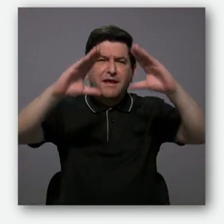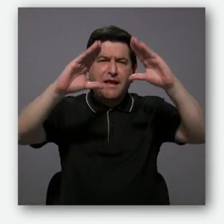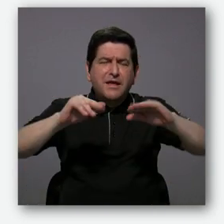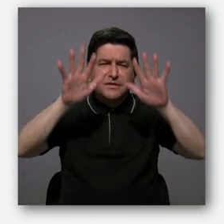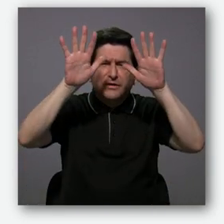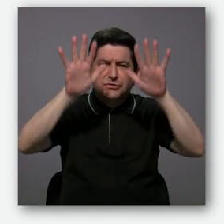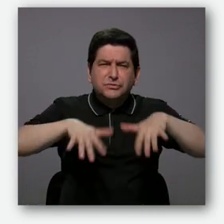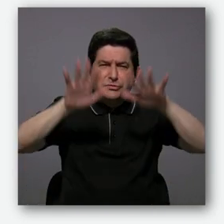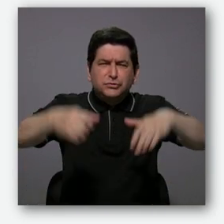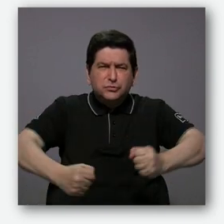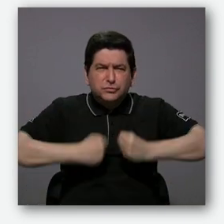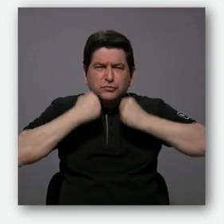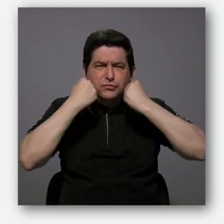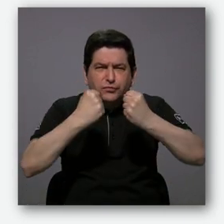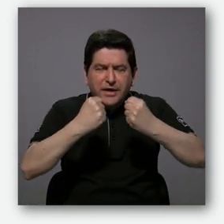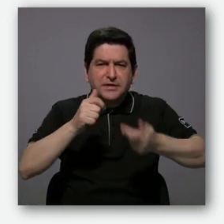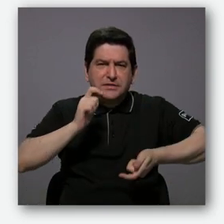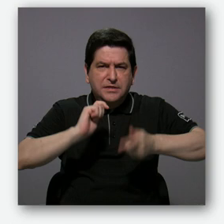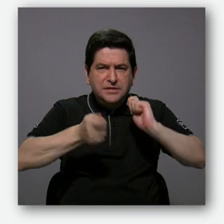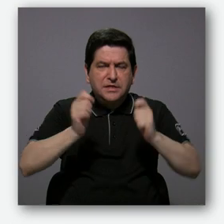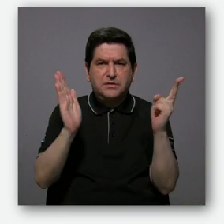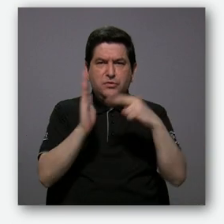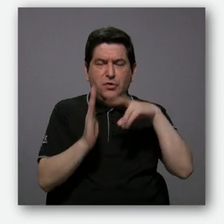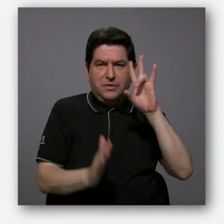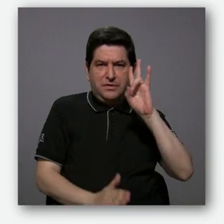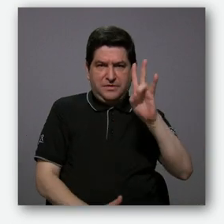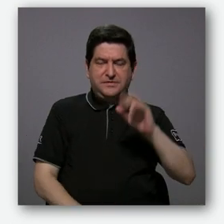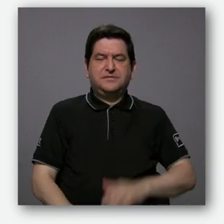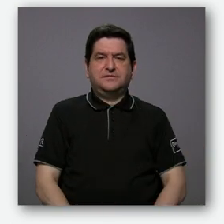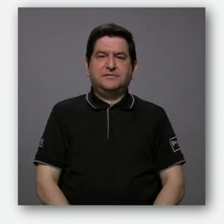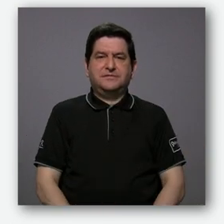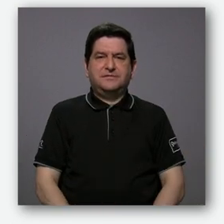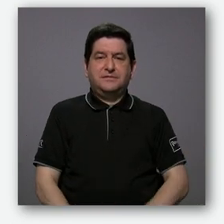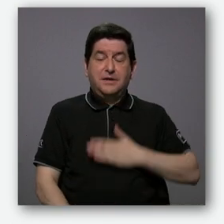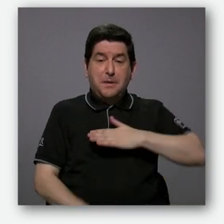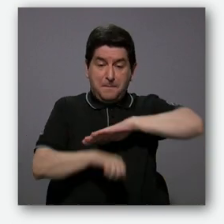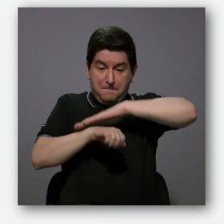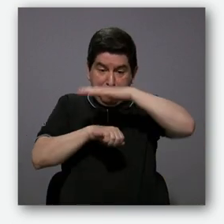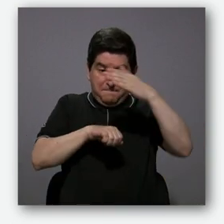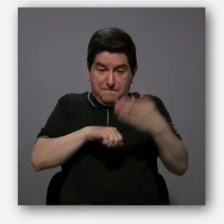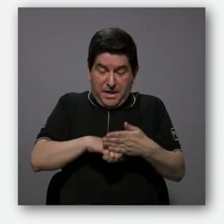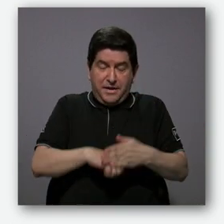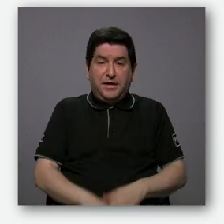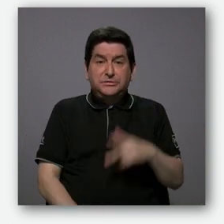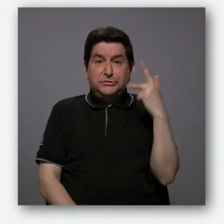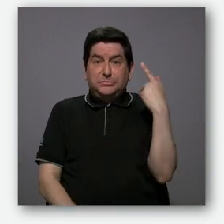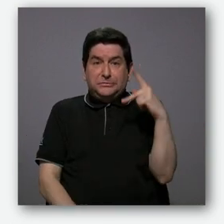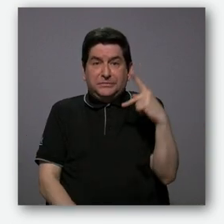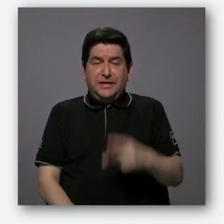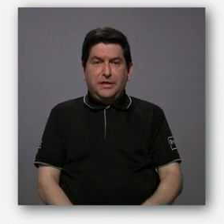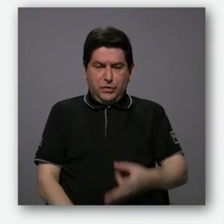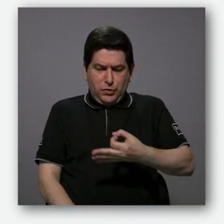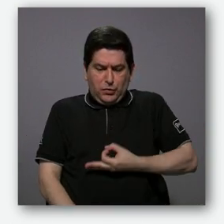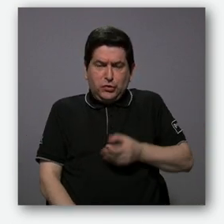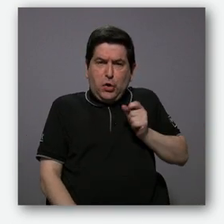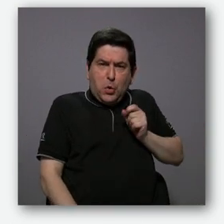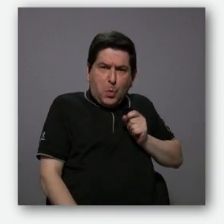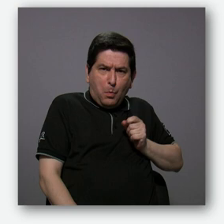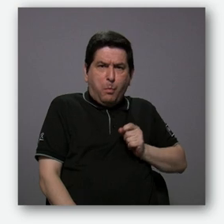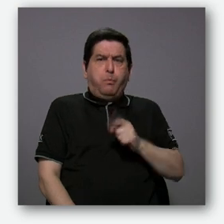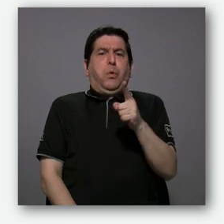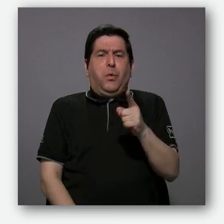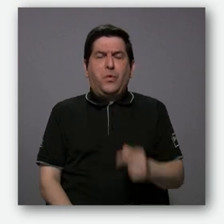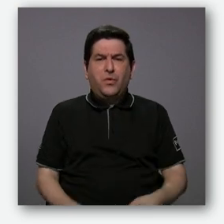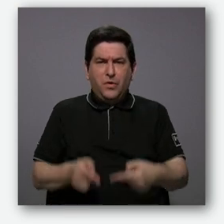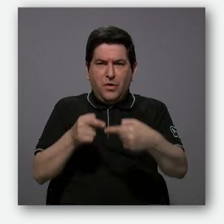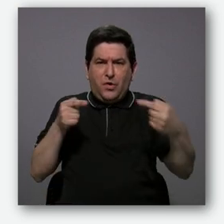esas tardes de lluvia intensa de septiembre de 2007, mi vientre embarazado amenazaba con disparar